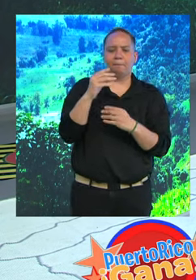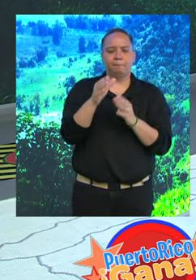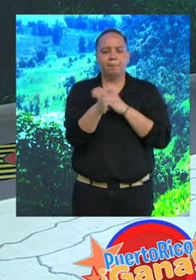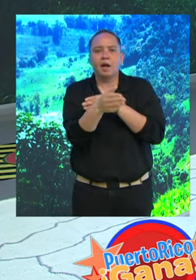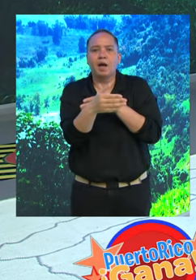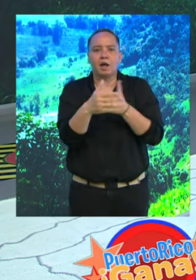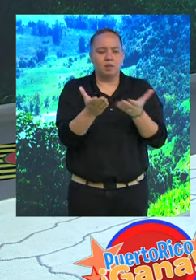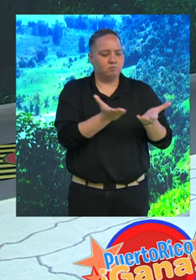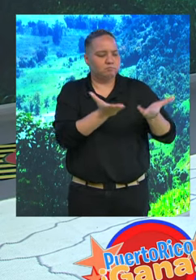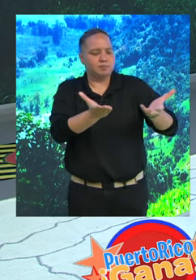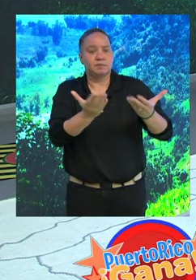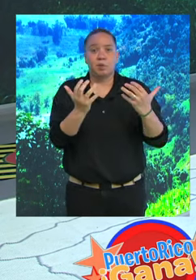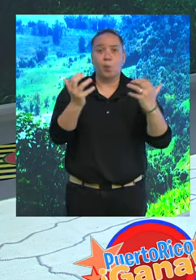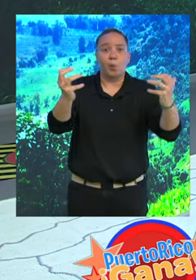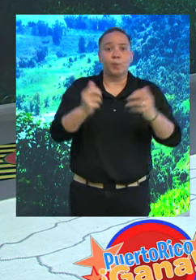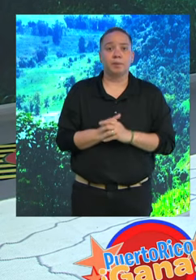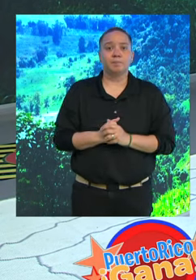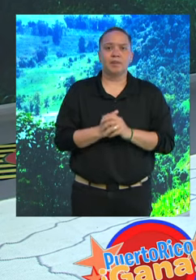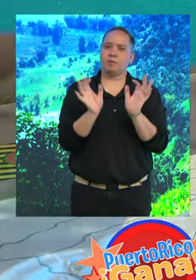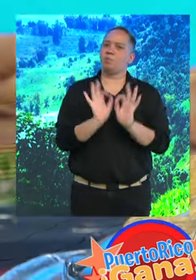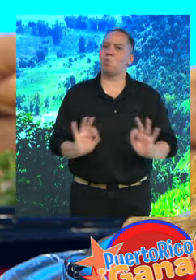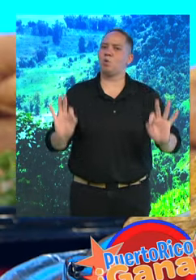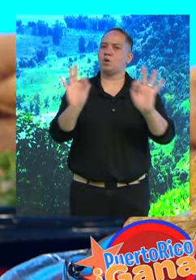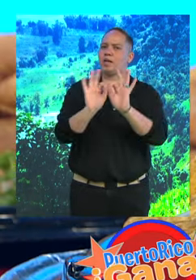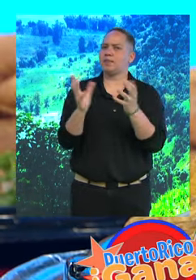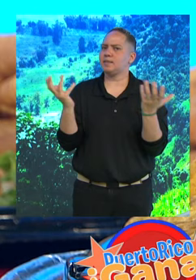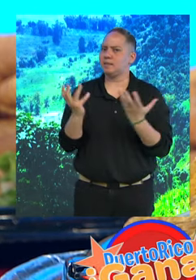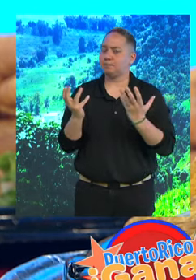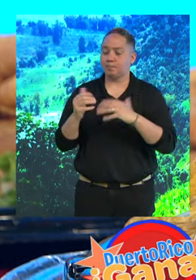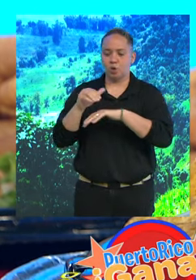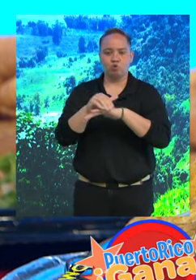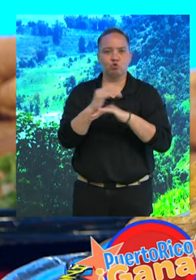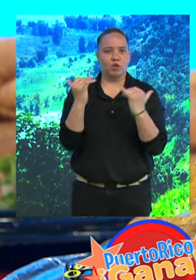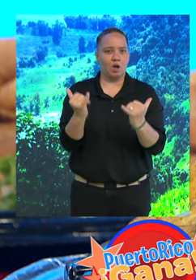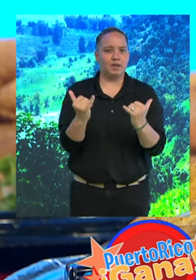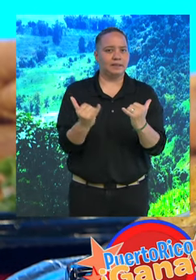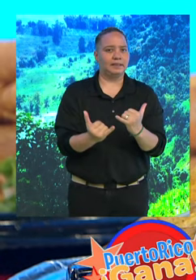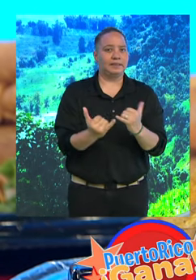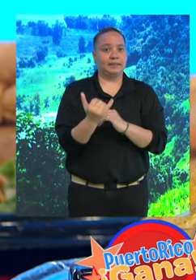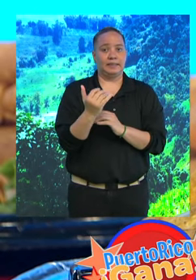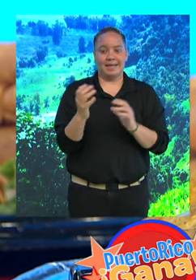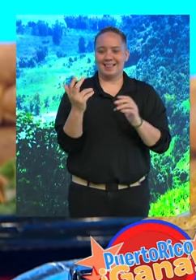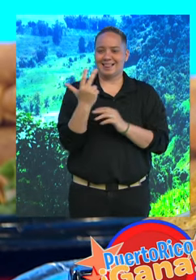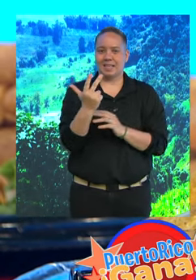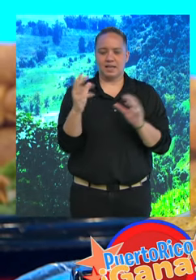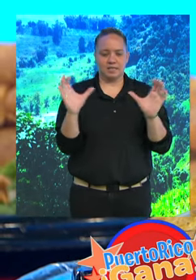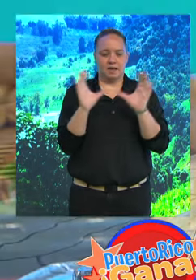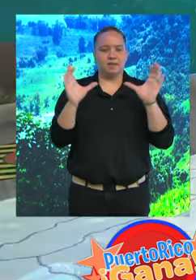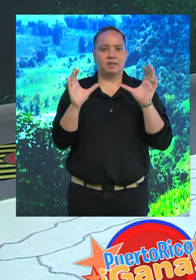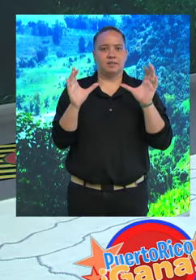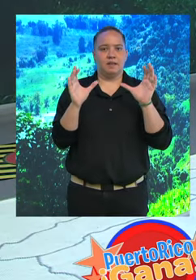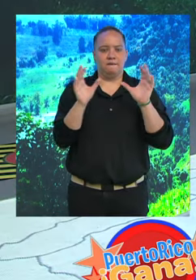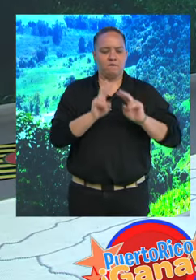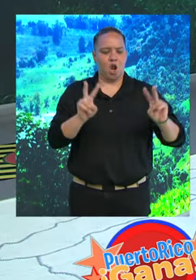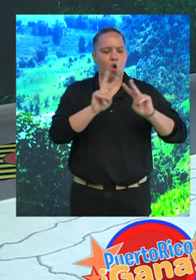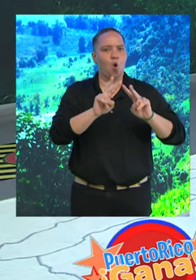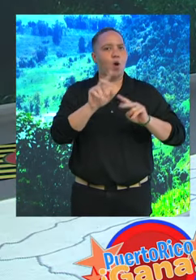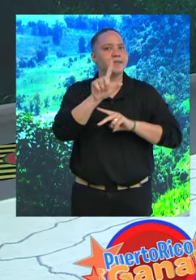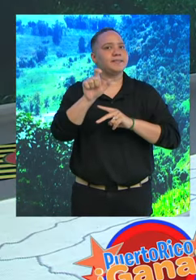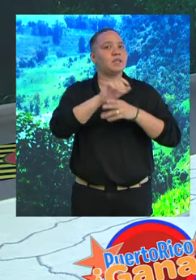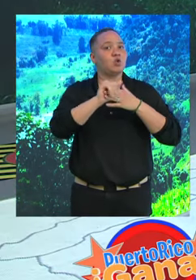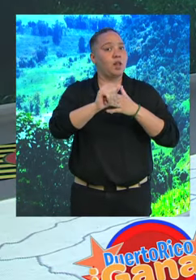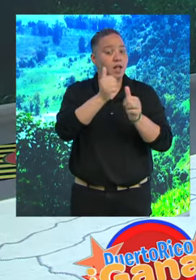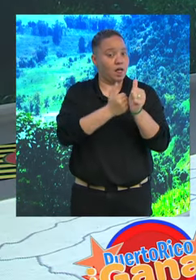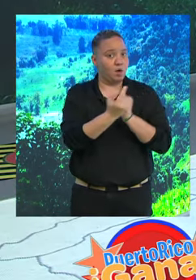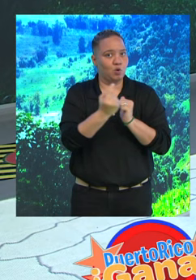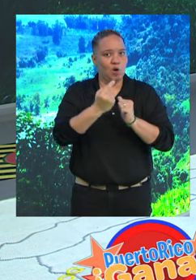surtidas para el público. Y algo muy importante es que en la noche de hoy he traído tres certificados valorados en 100 dólares cada uno para